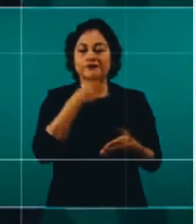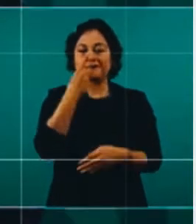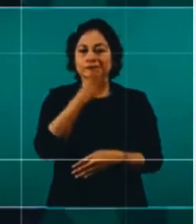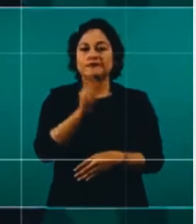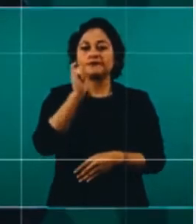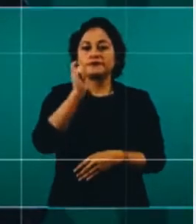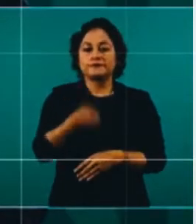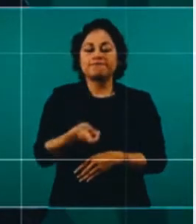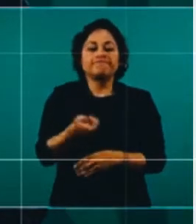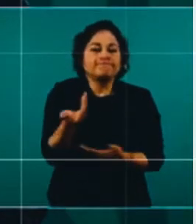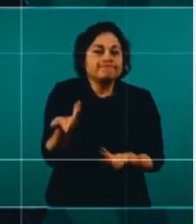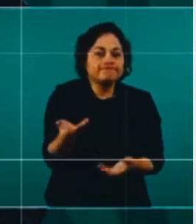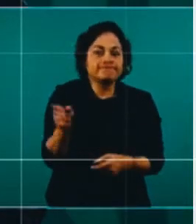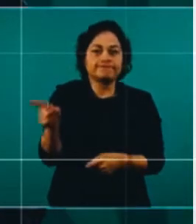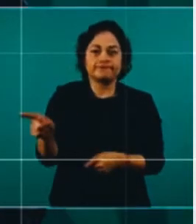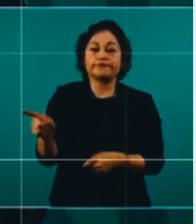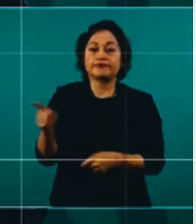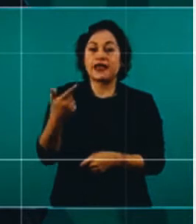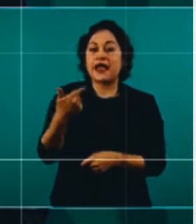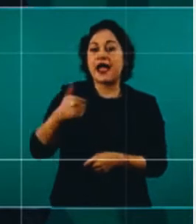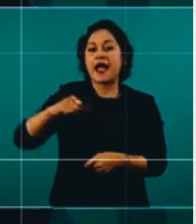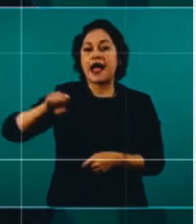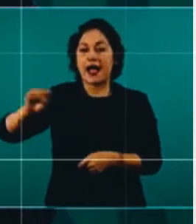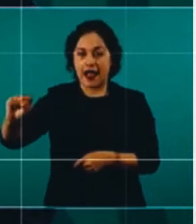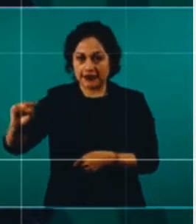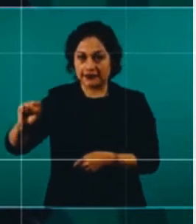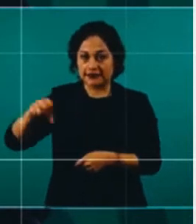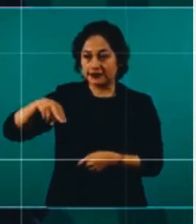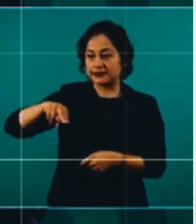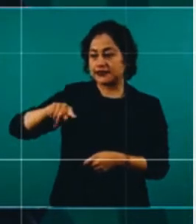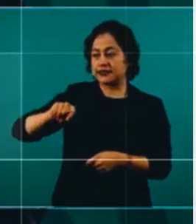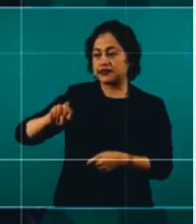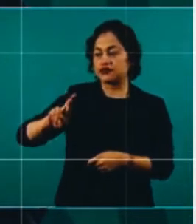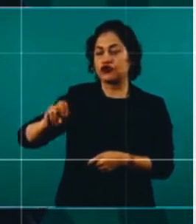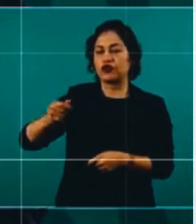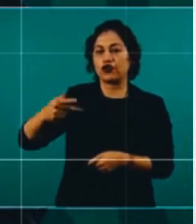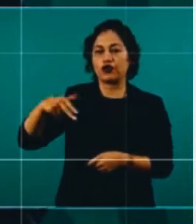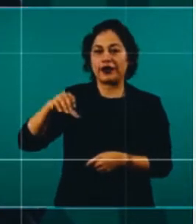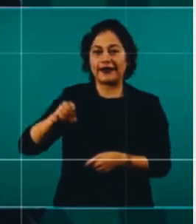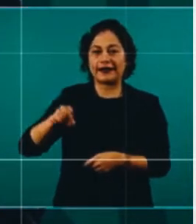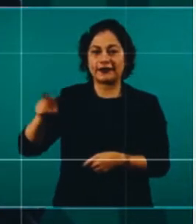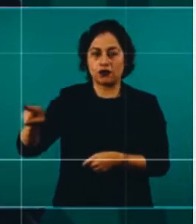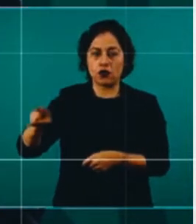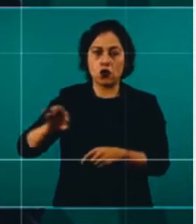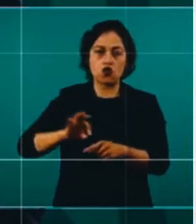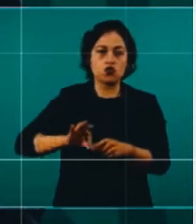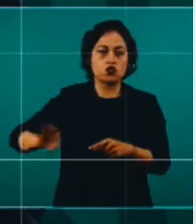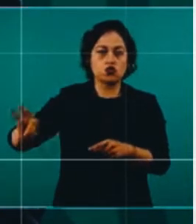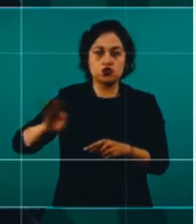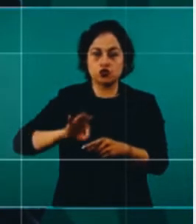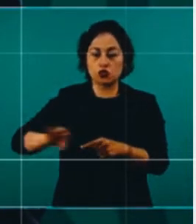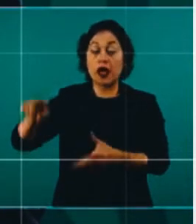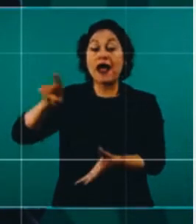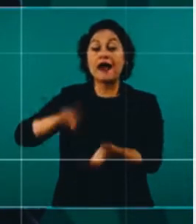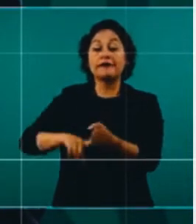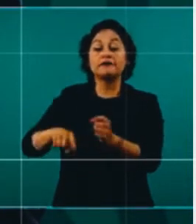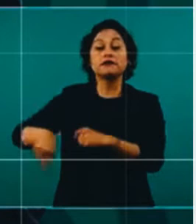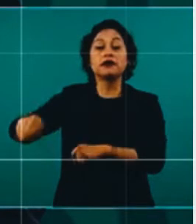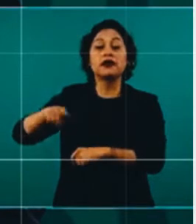fuga de gas y de nitrógeno en un gasoducto